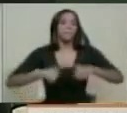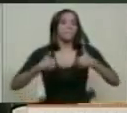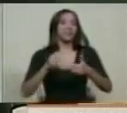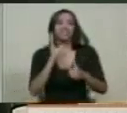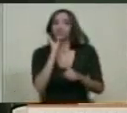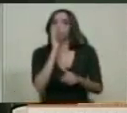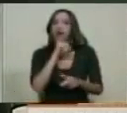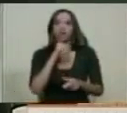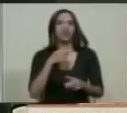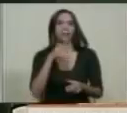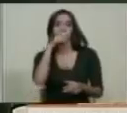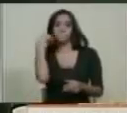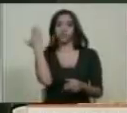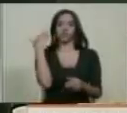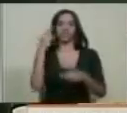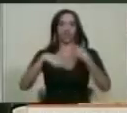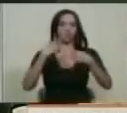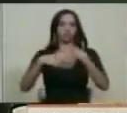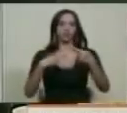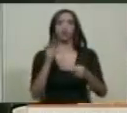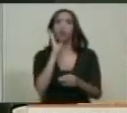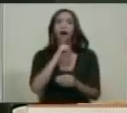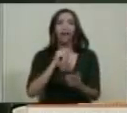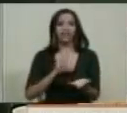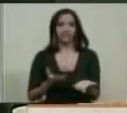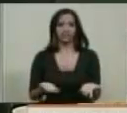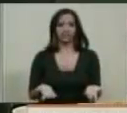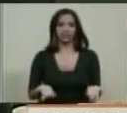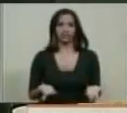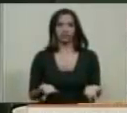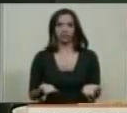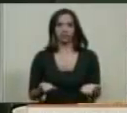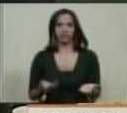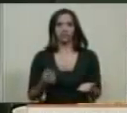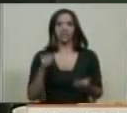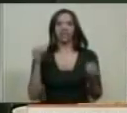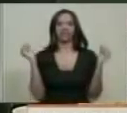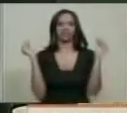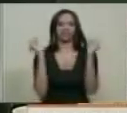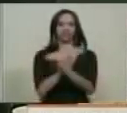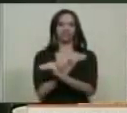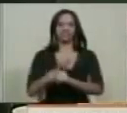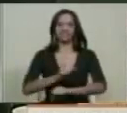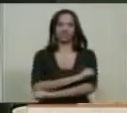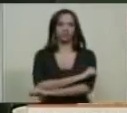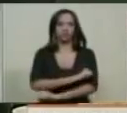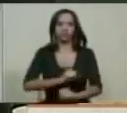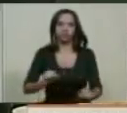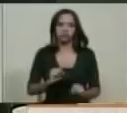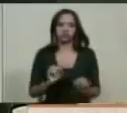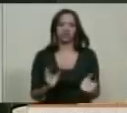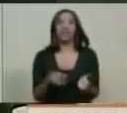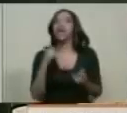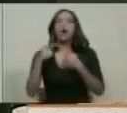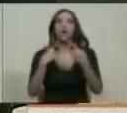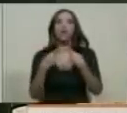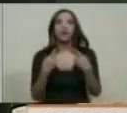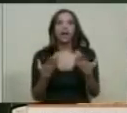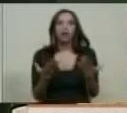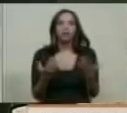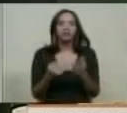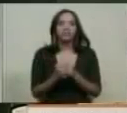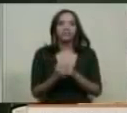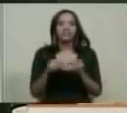burguesía revolucionaria. No existe. Es una antinomia, es una antípoda, es una contravía